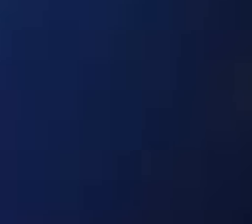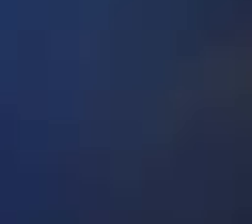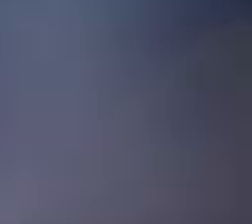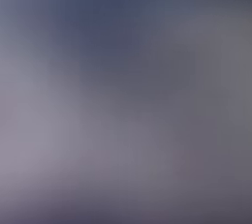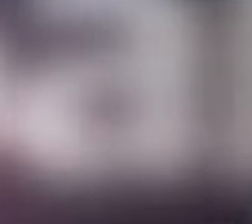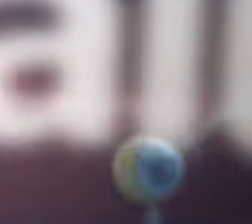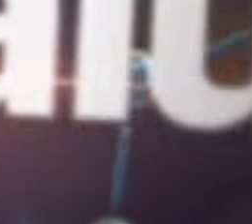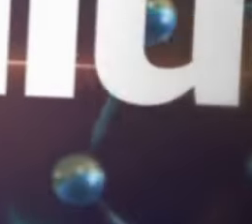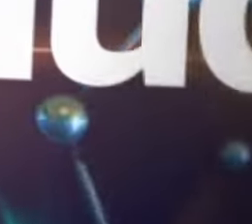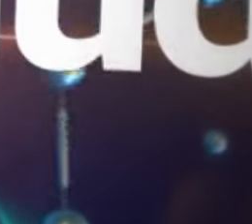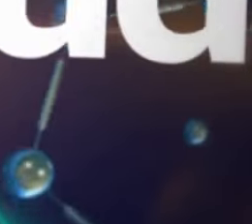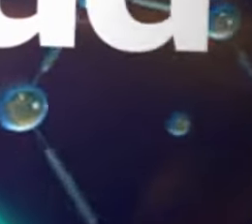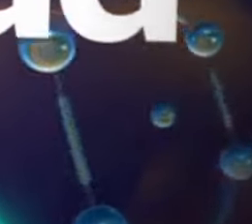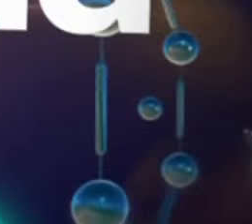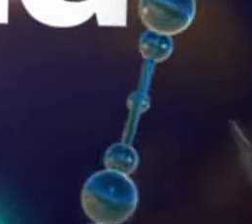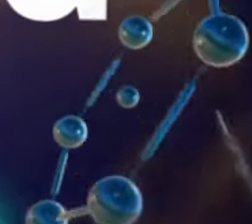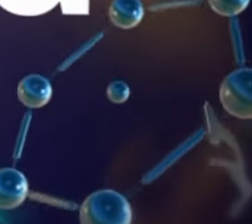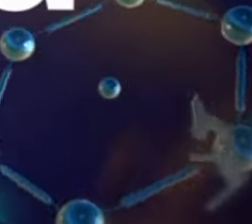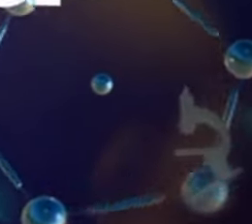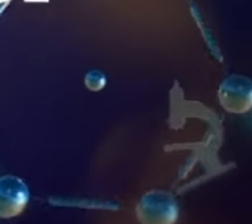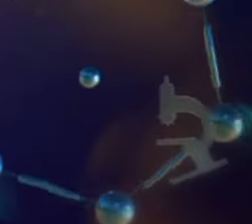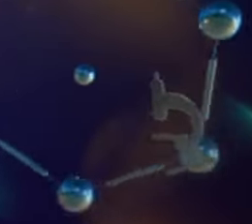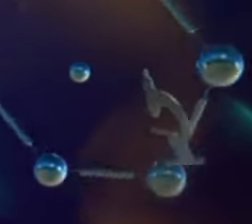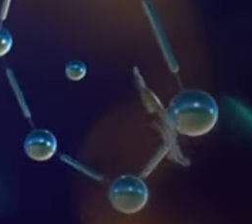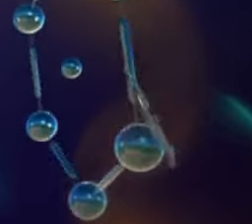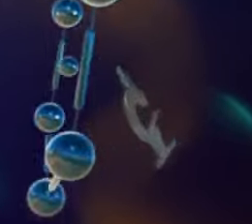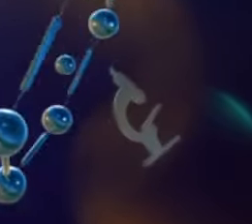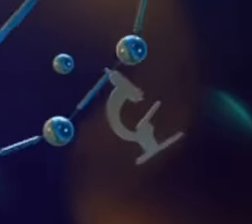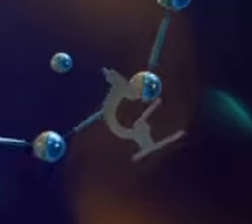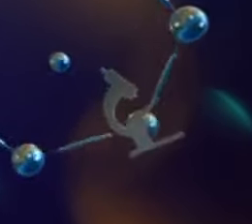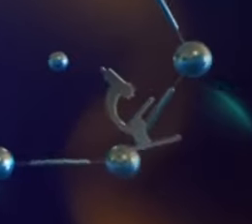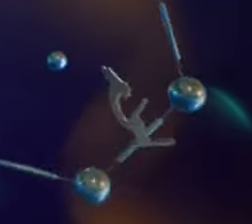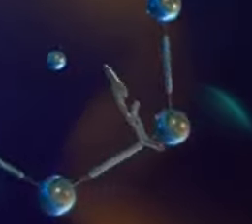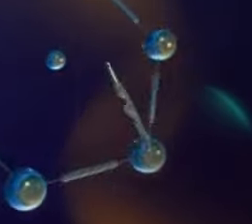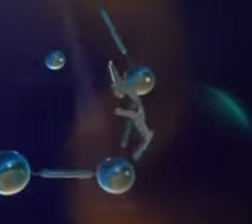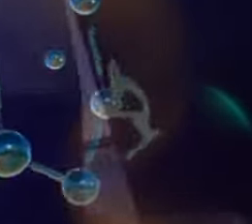Regresamos con El Extraordinario Mundo de la Salud